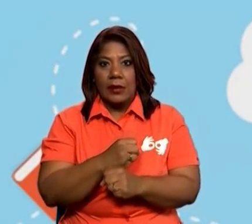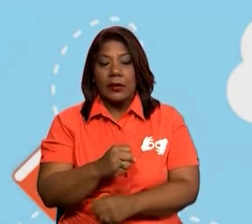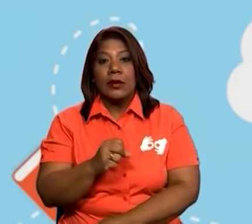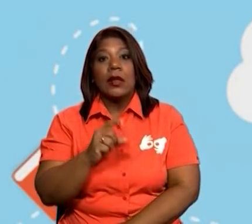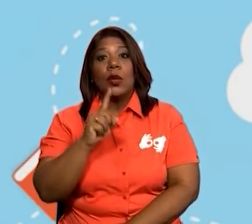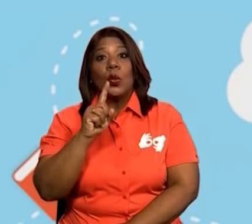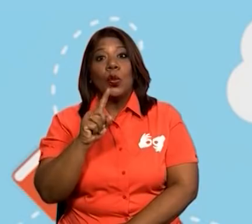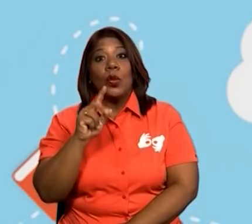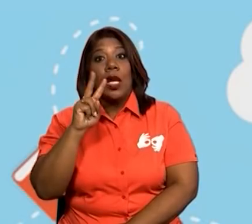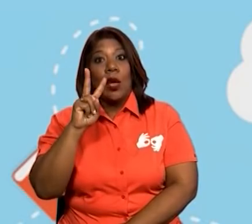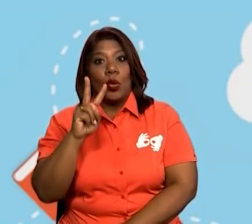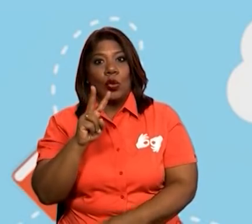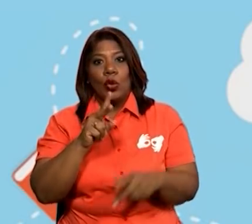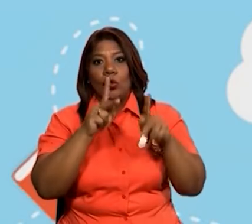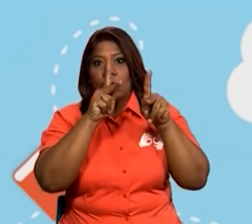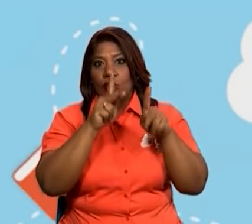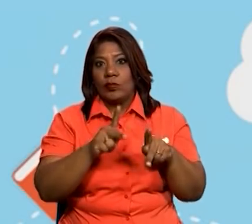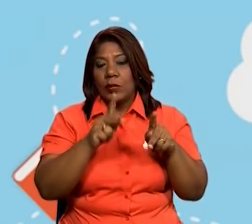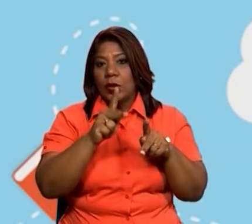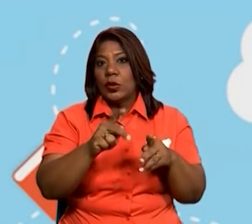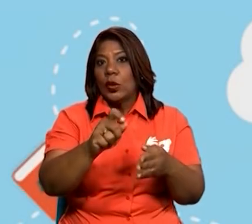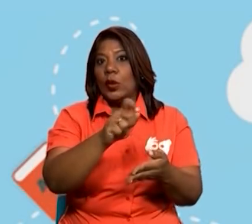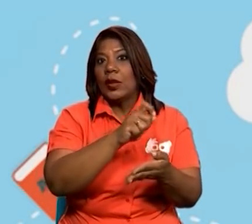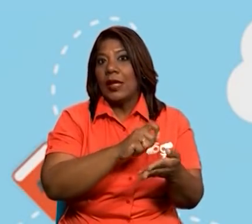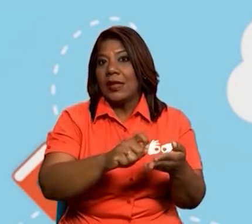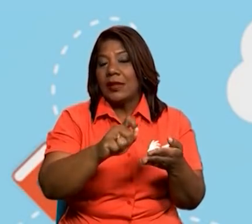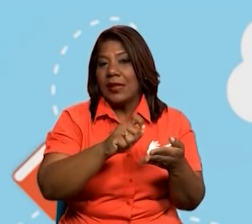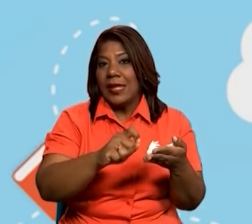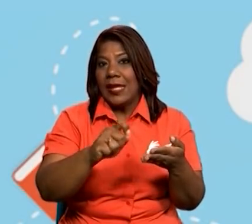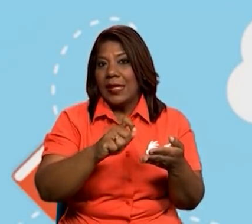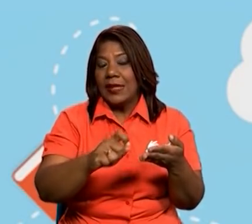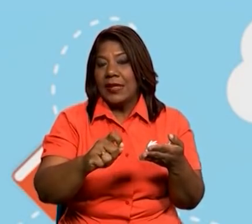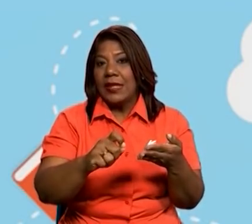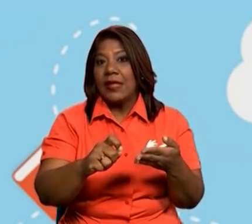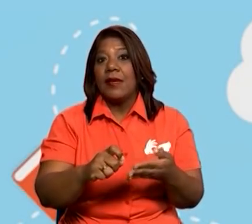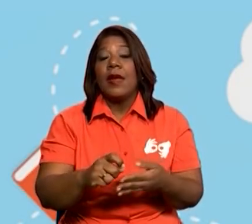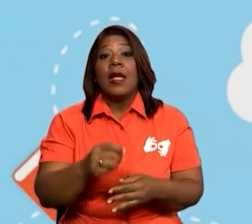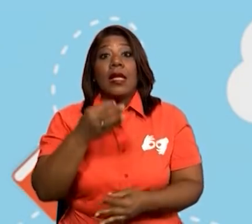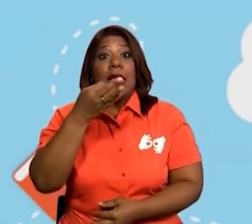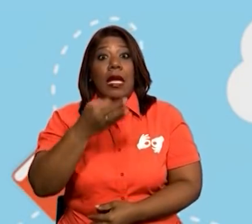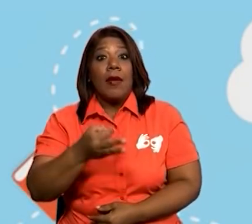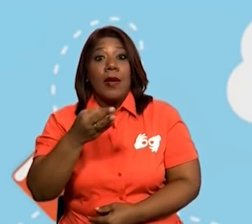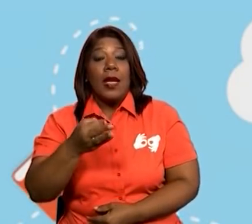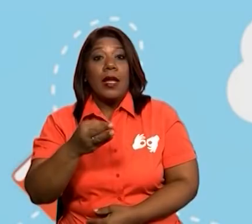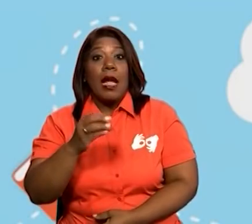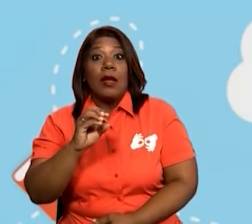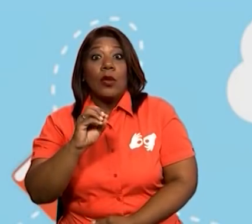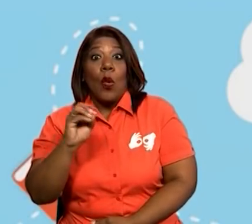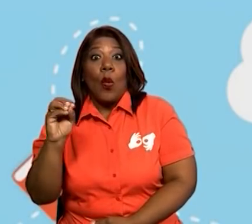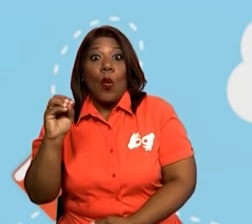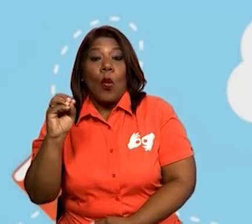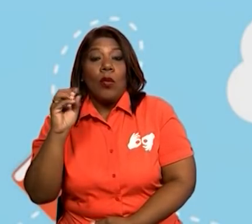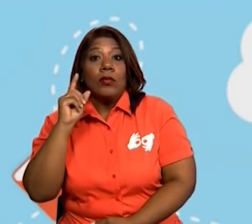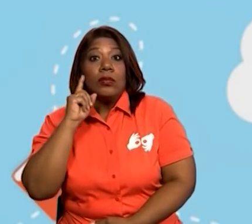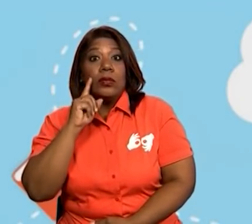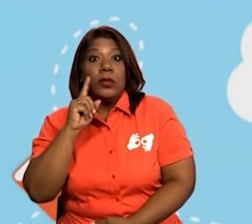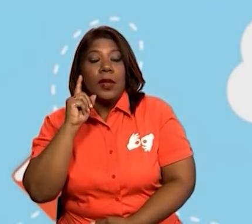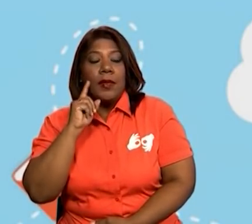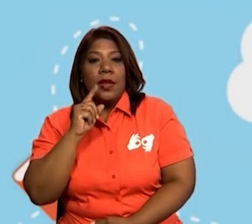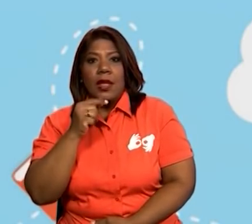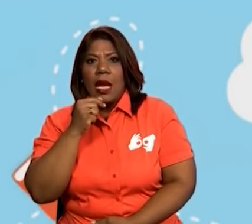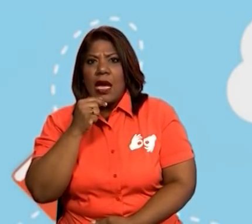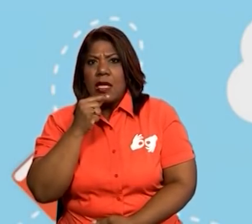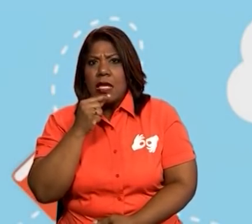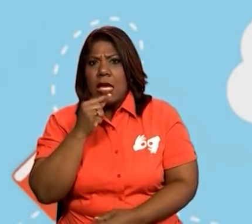autores basados en hechos reales o ficticios. La trama es protagonizada